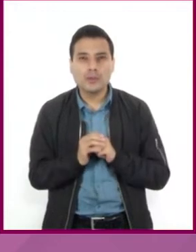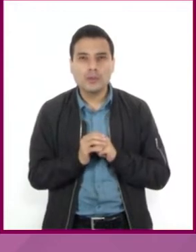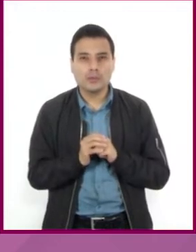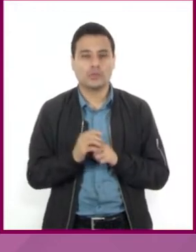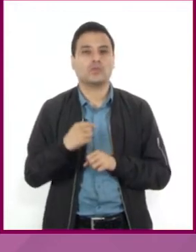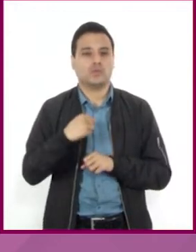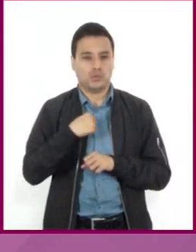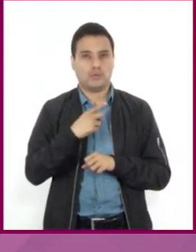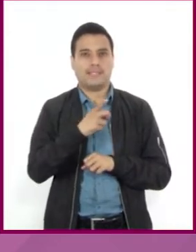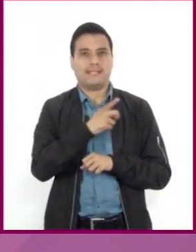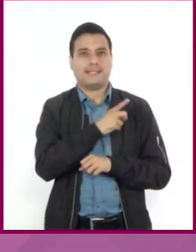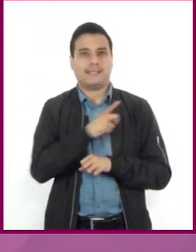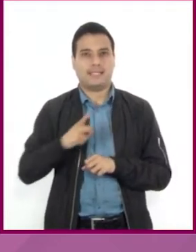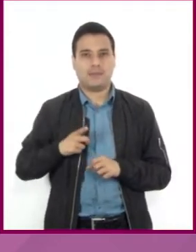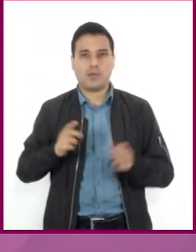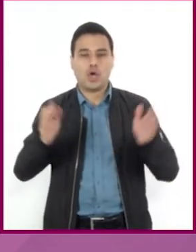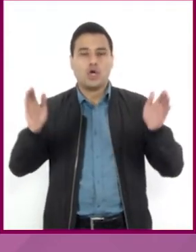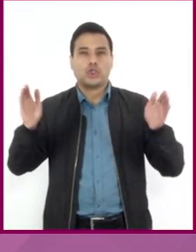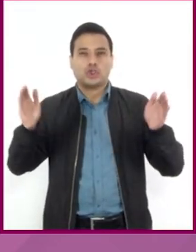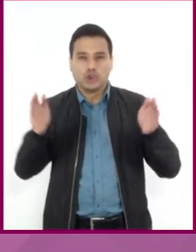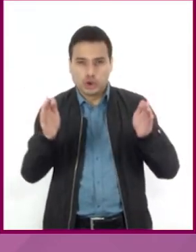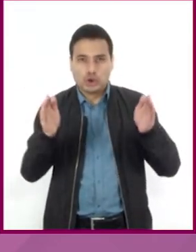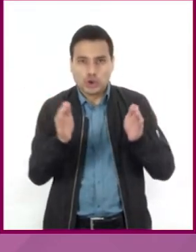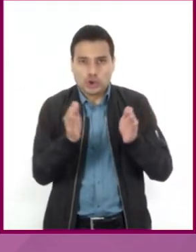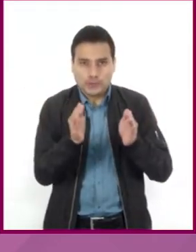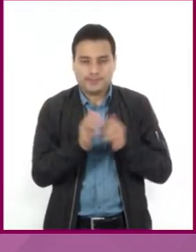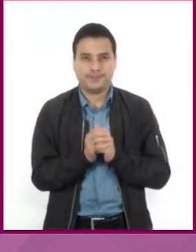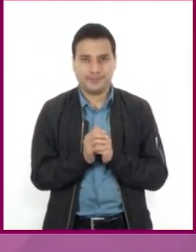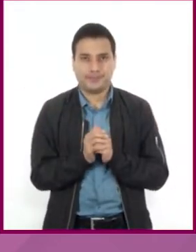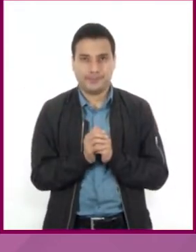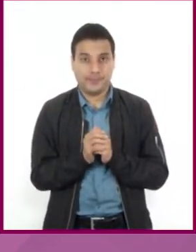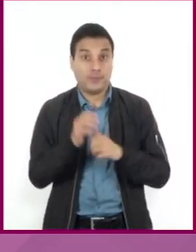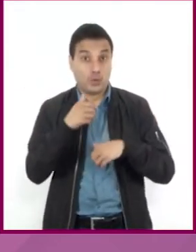reducir a escala respetando las proporciones.